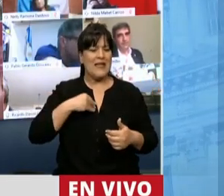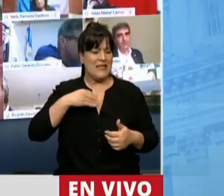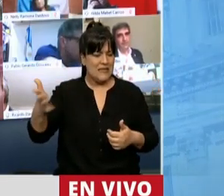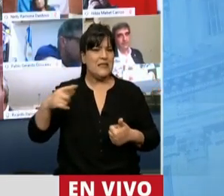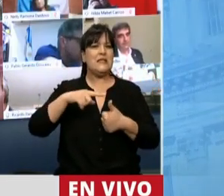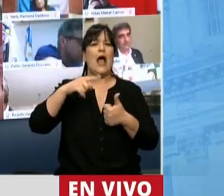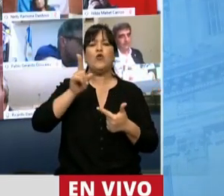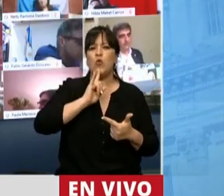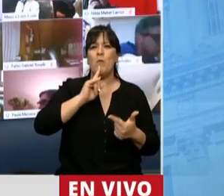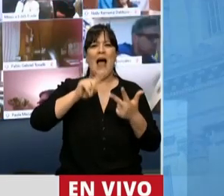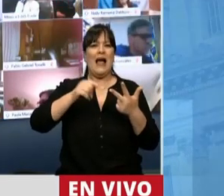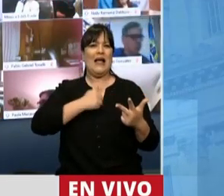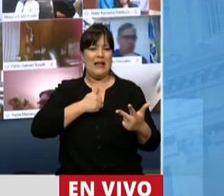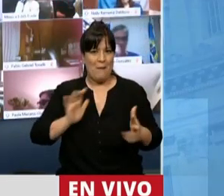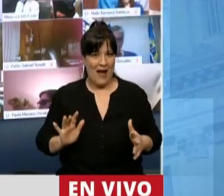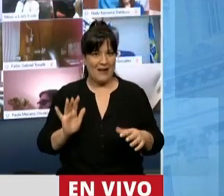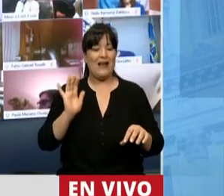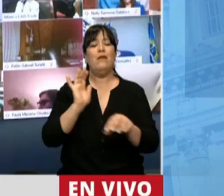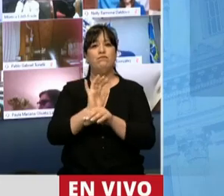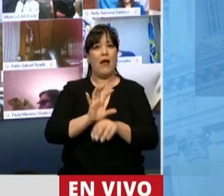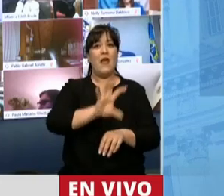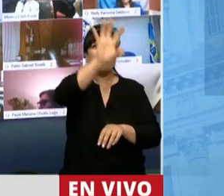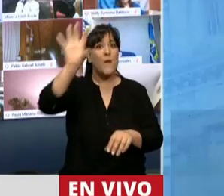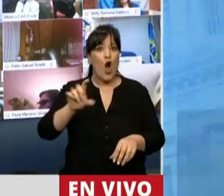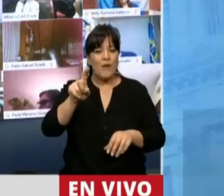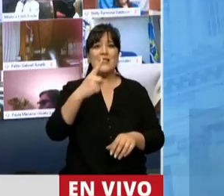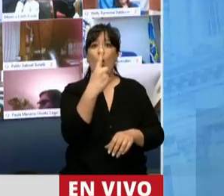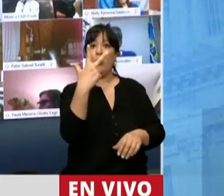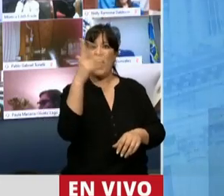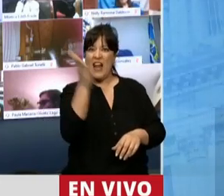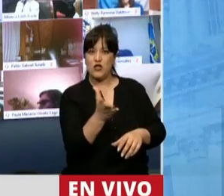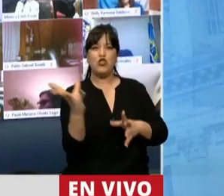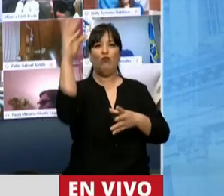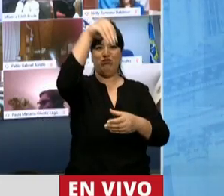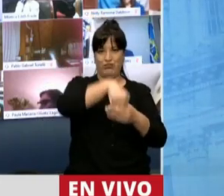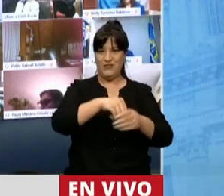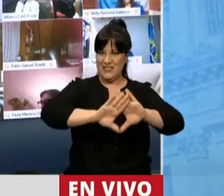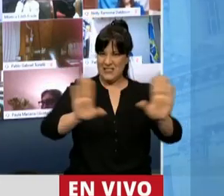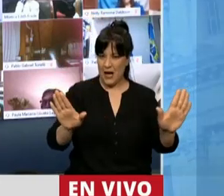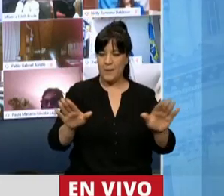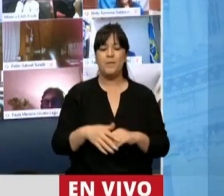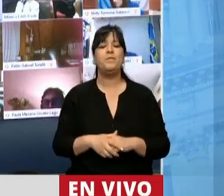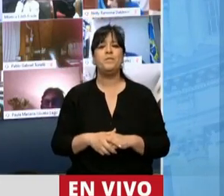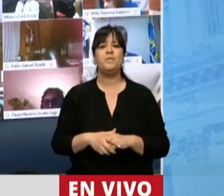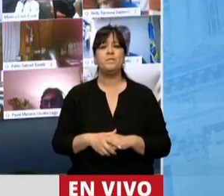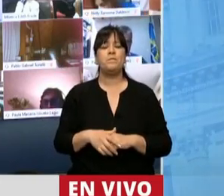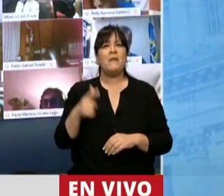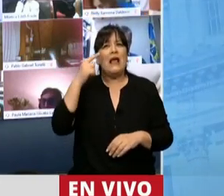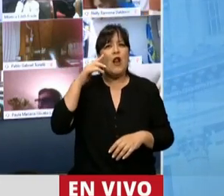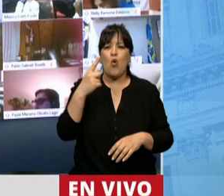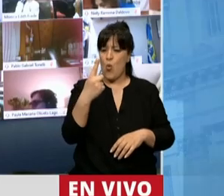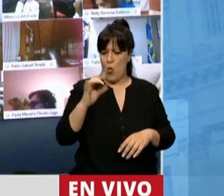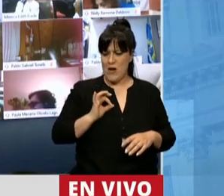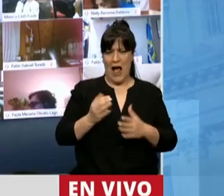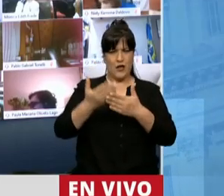Tucumán y Catamarca, es decir, más de un tercio de las provincias argentinas. Yo creo que hace un año,